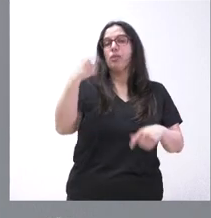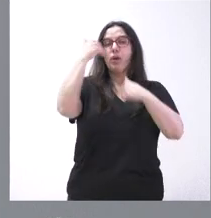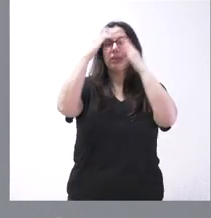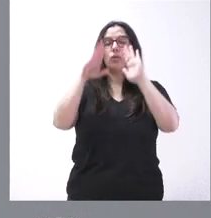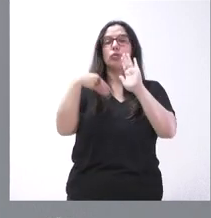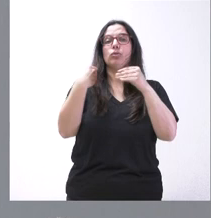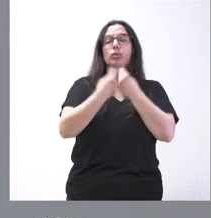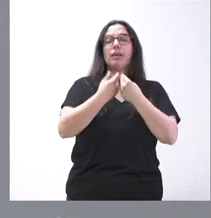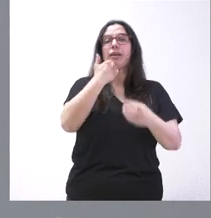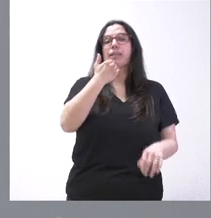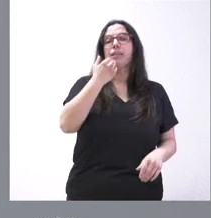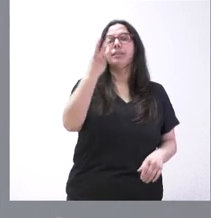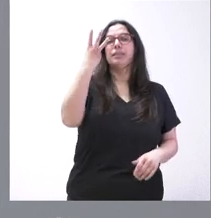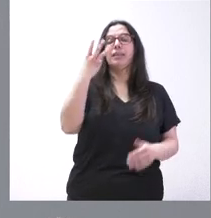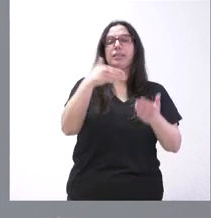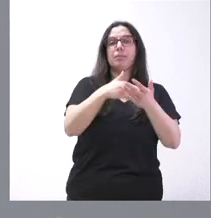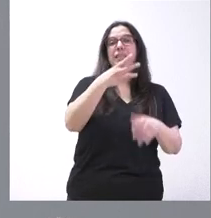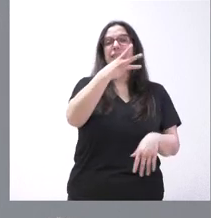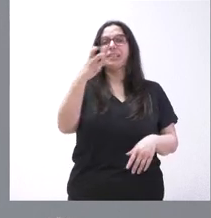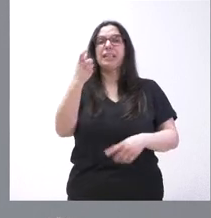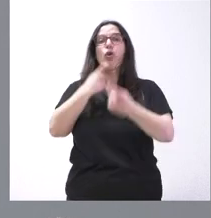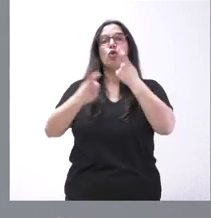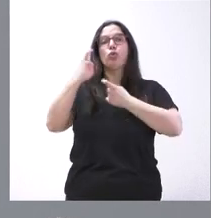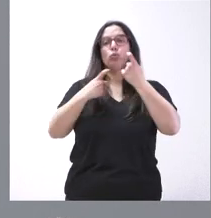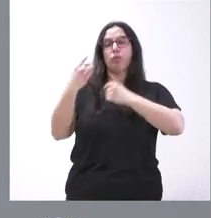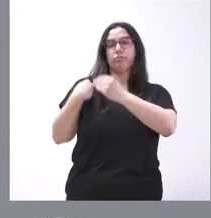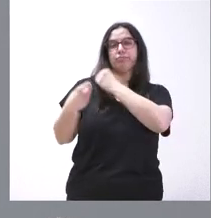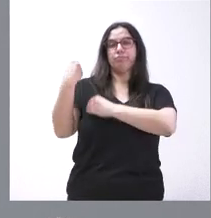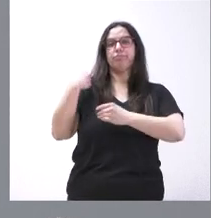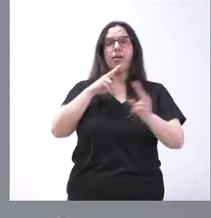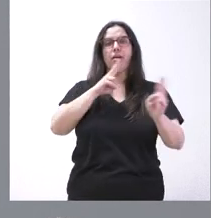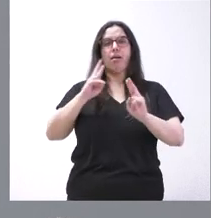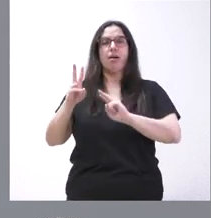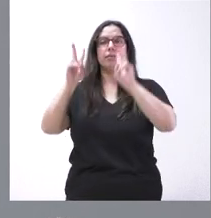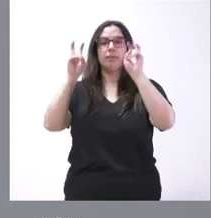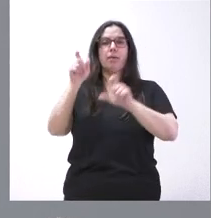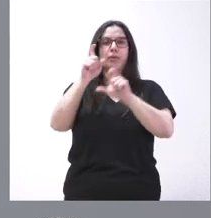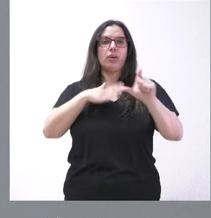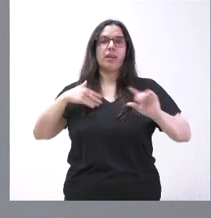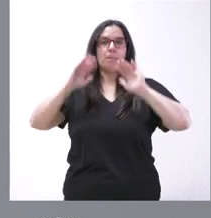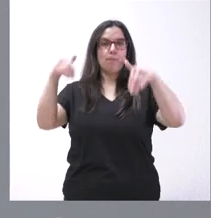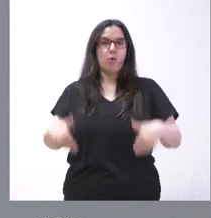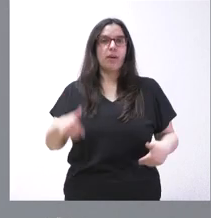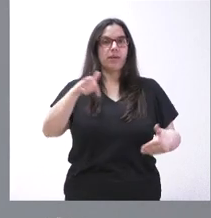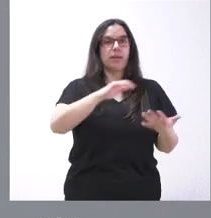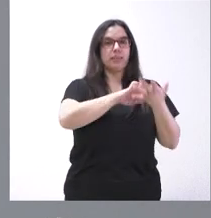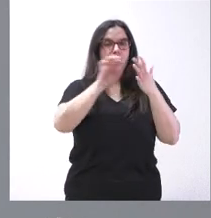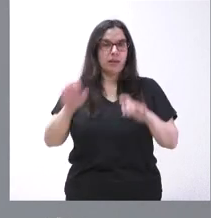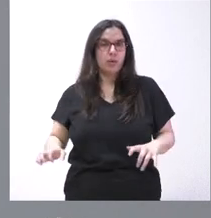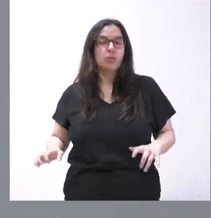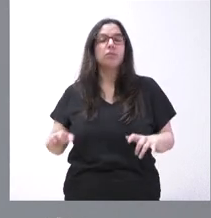de casi 3.300 consultas relacionadas con el retorno a la comunidad de estas personas,